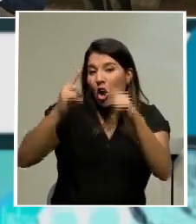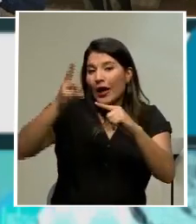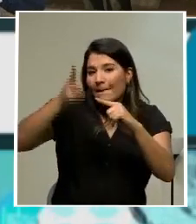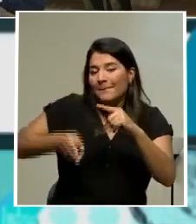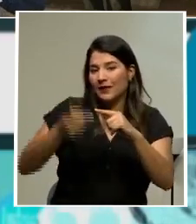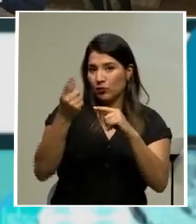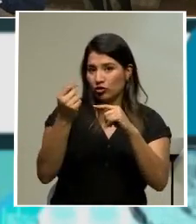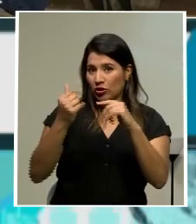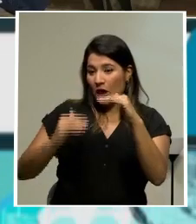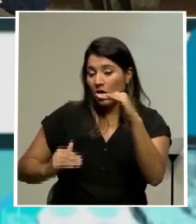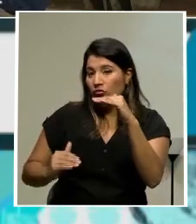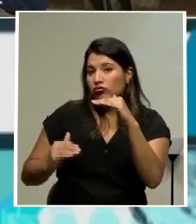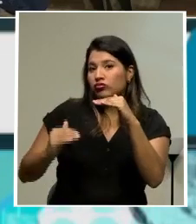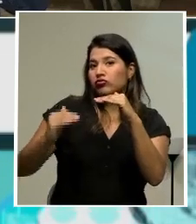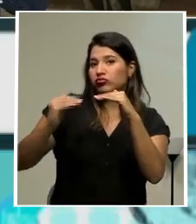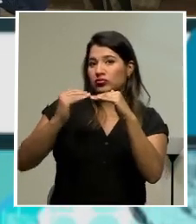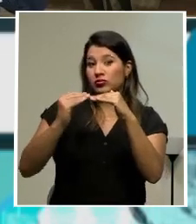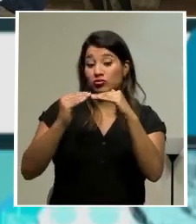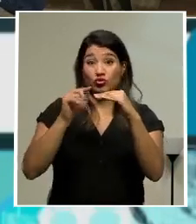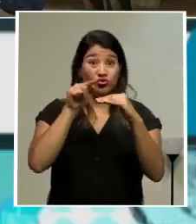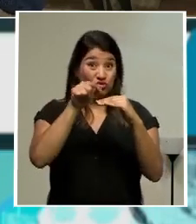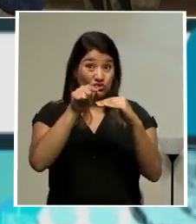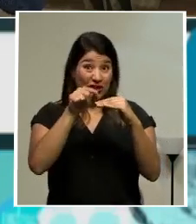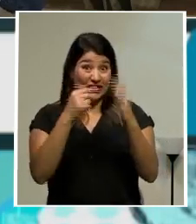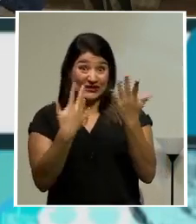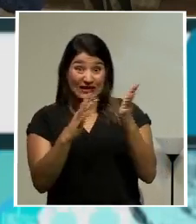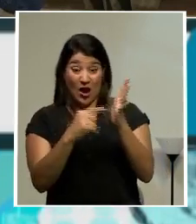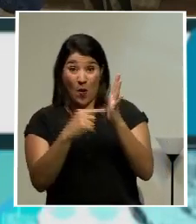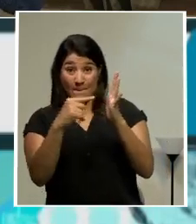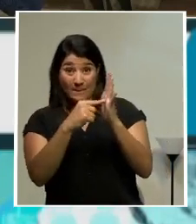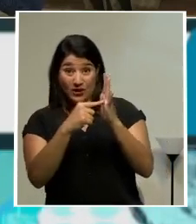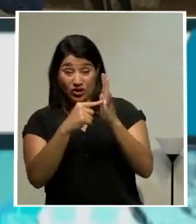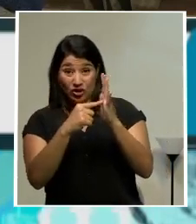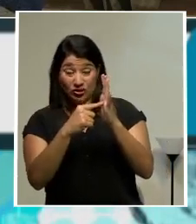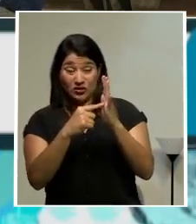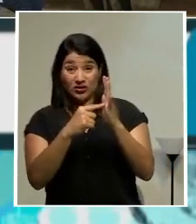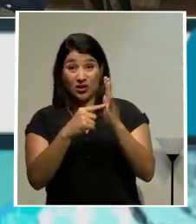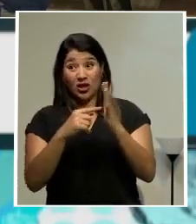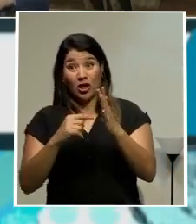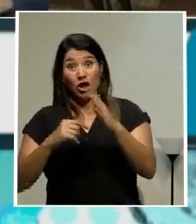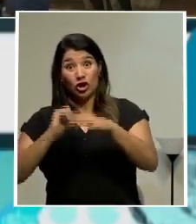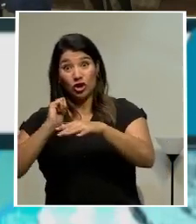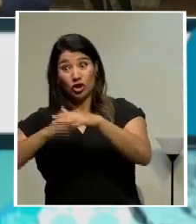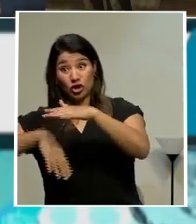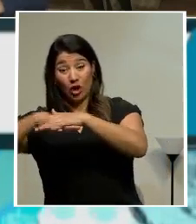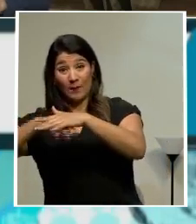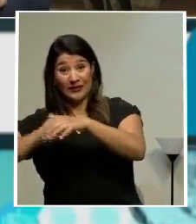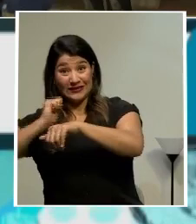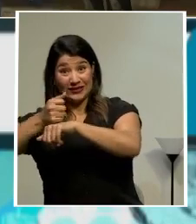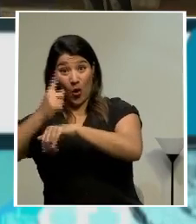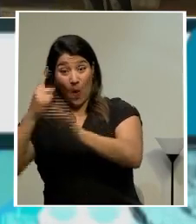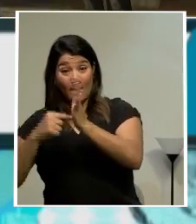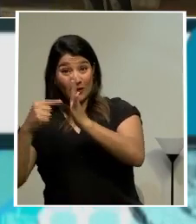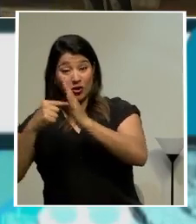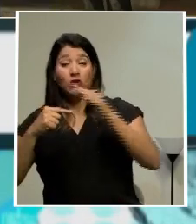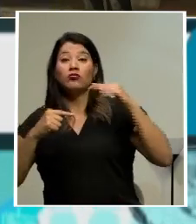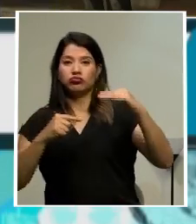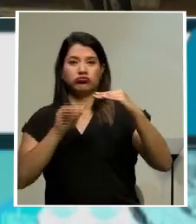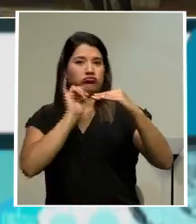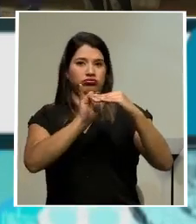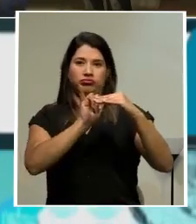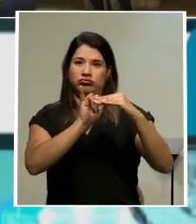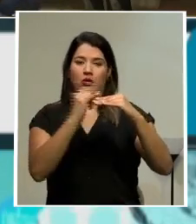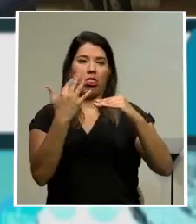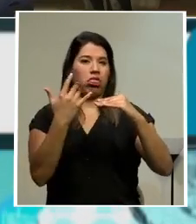a que los demás logren alcanzar el tope al que se dice que llega el salario global, no a los que ya por